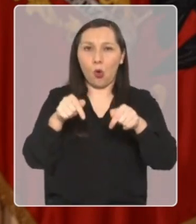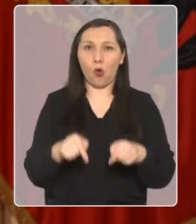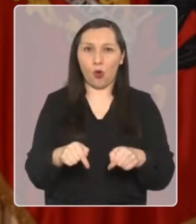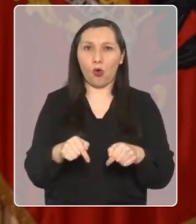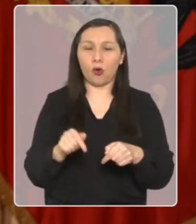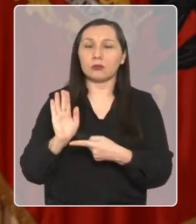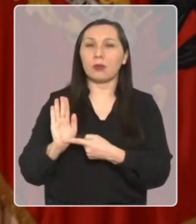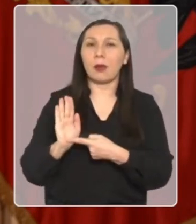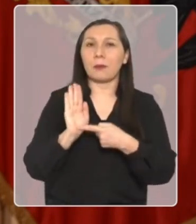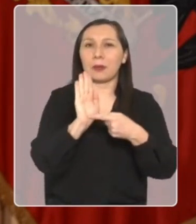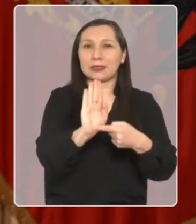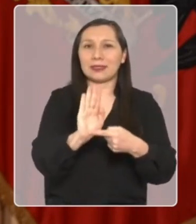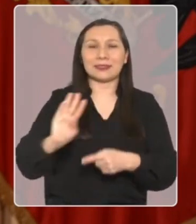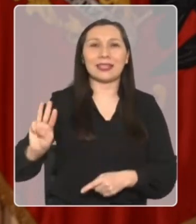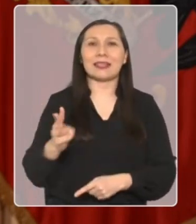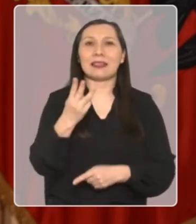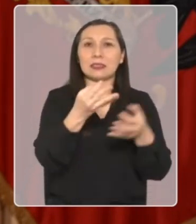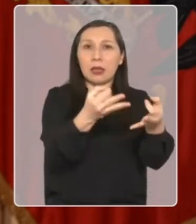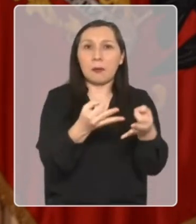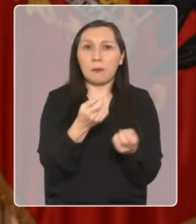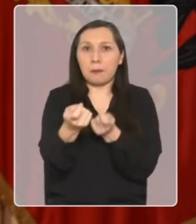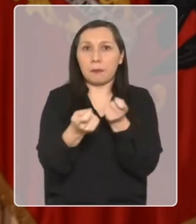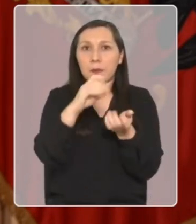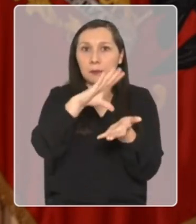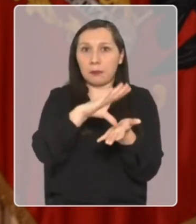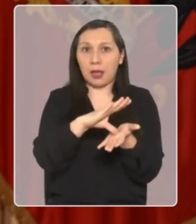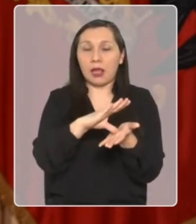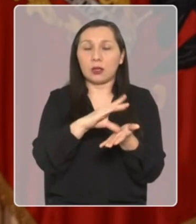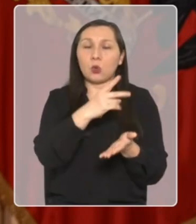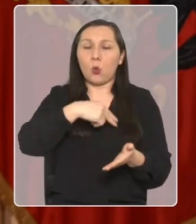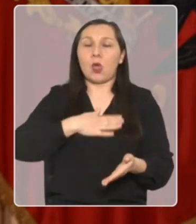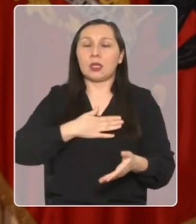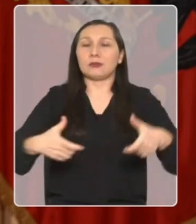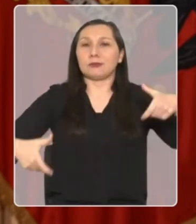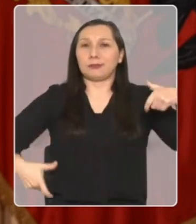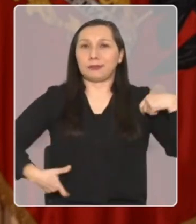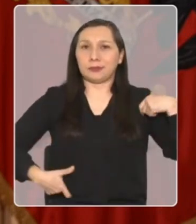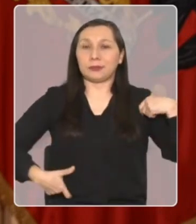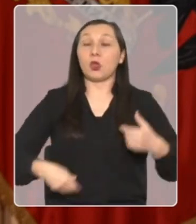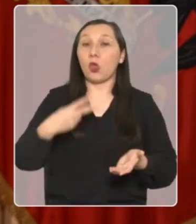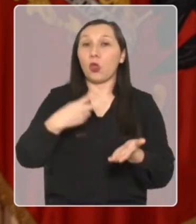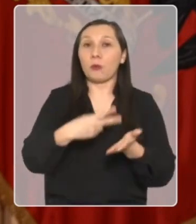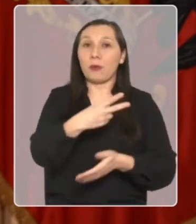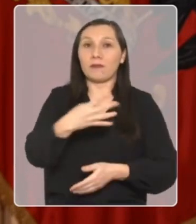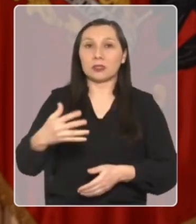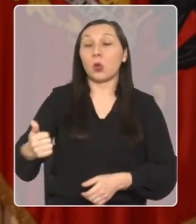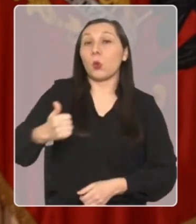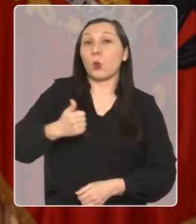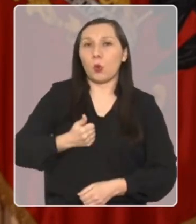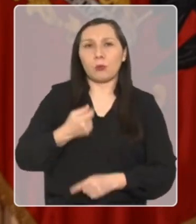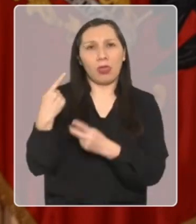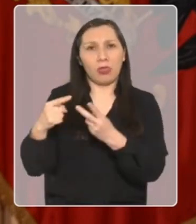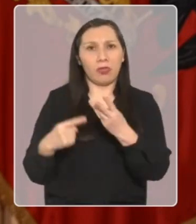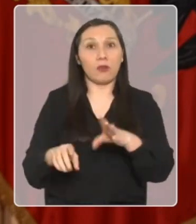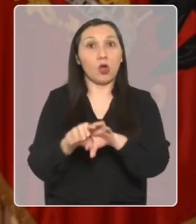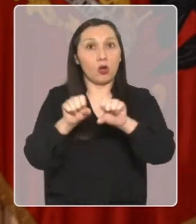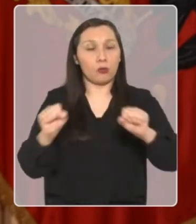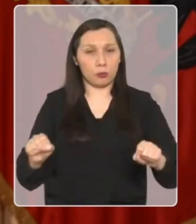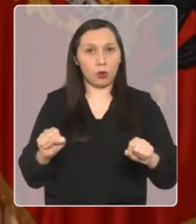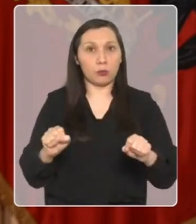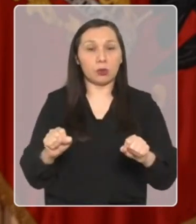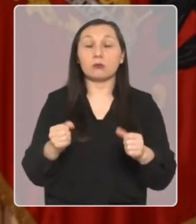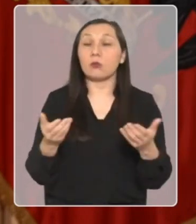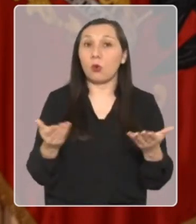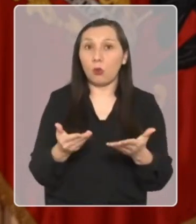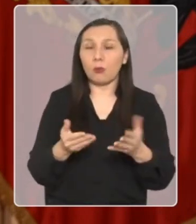presentamos el tercer presupuesto de nuestra Administración. En 2025 cumpliremos diversos compromisos y lo haremos